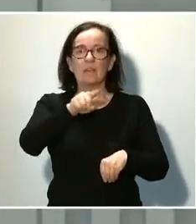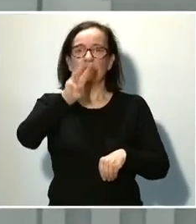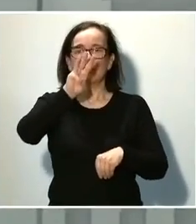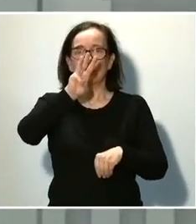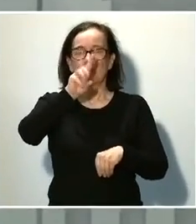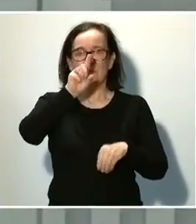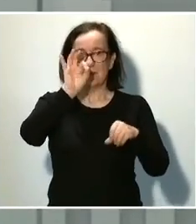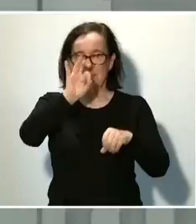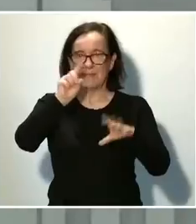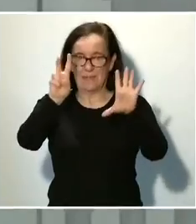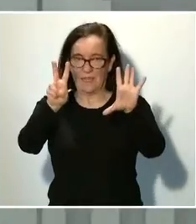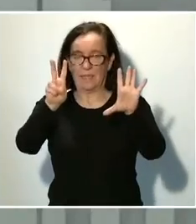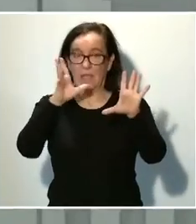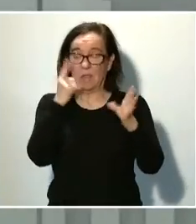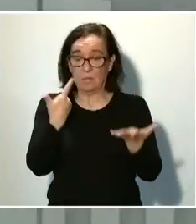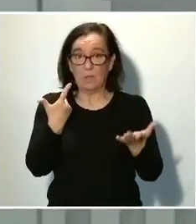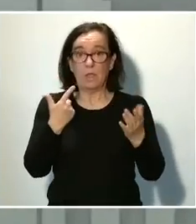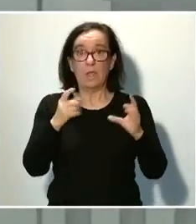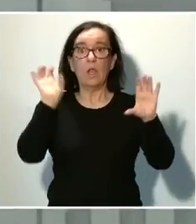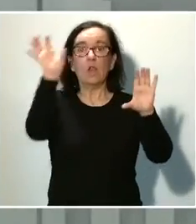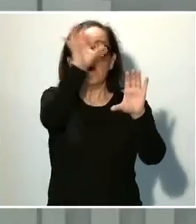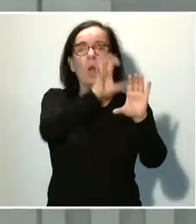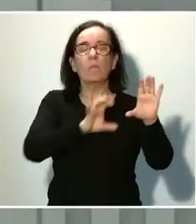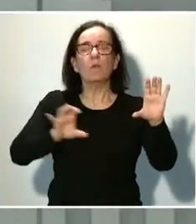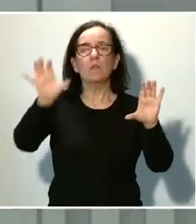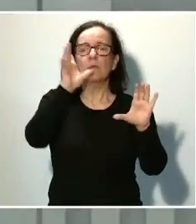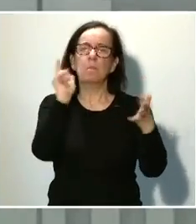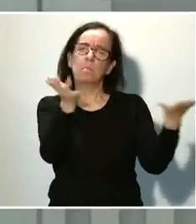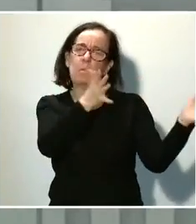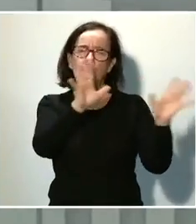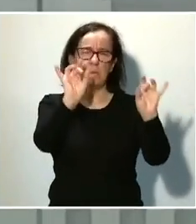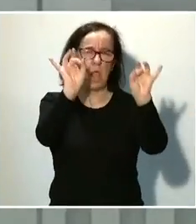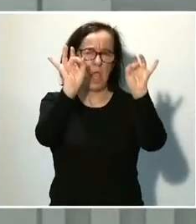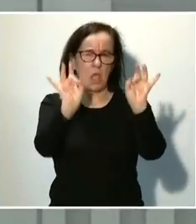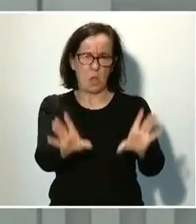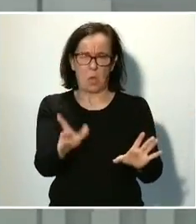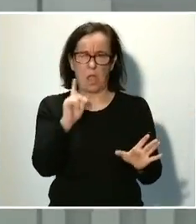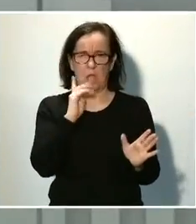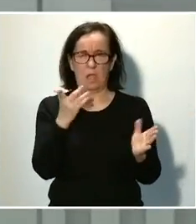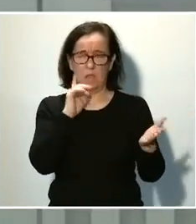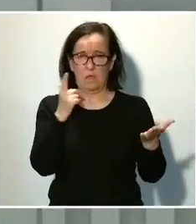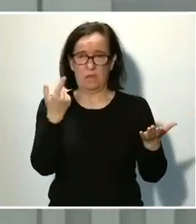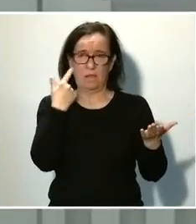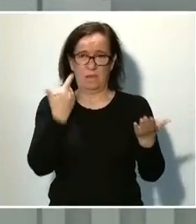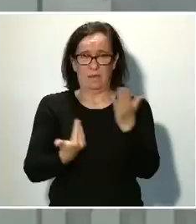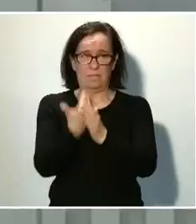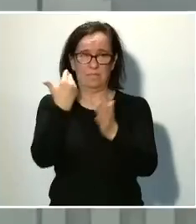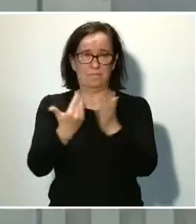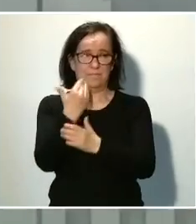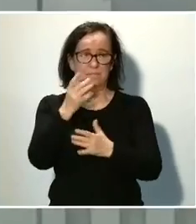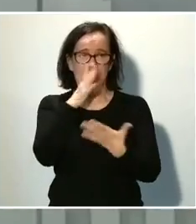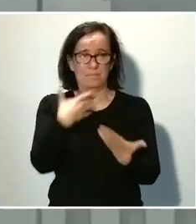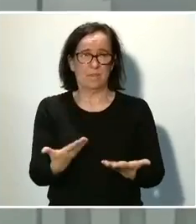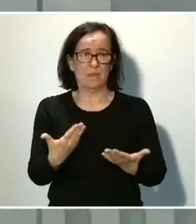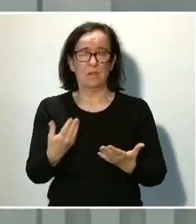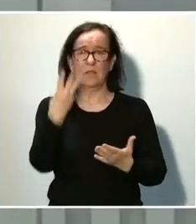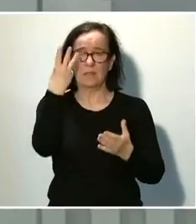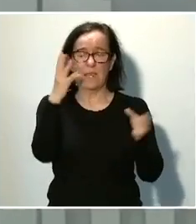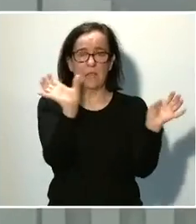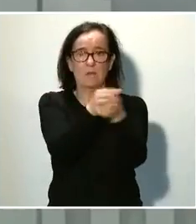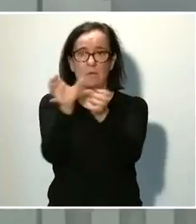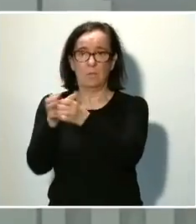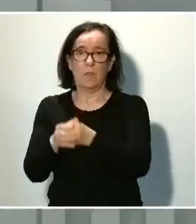La evolución por comunidades autónomas sigue siendo más o menos la misma que hemos observado en estos días, en la que tenemos tres bloques diferentes con